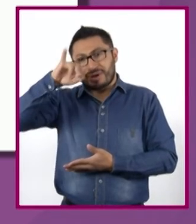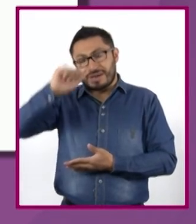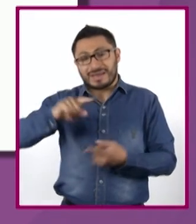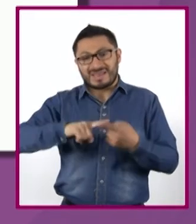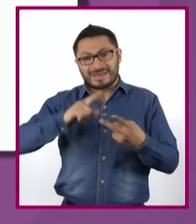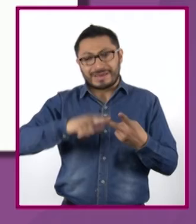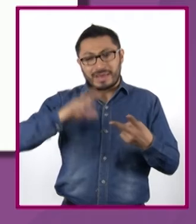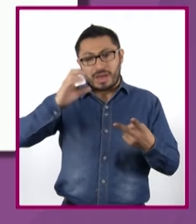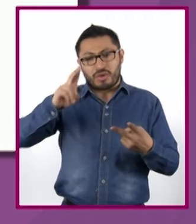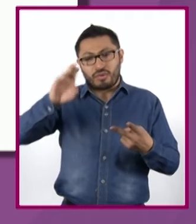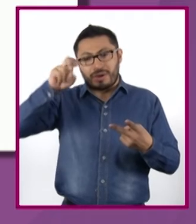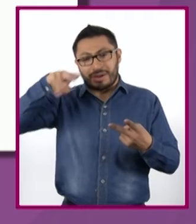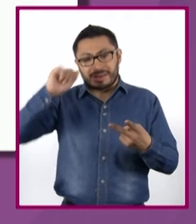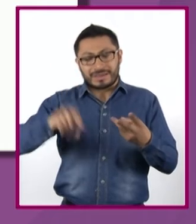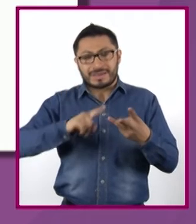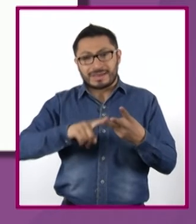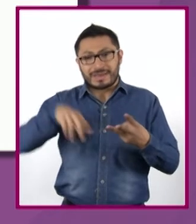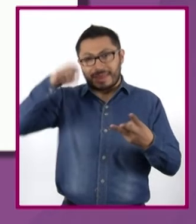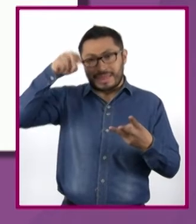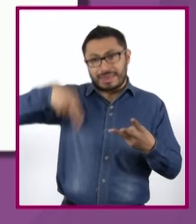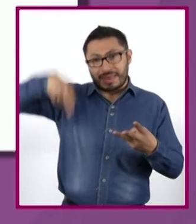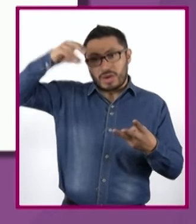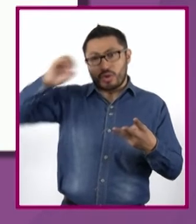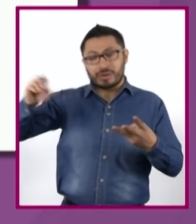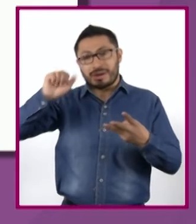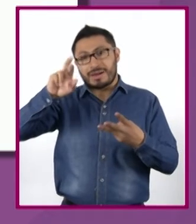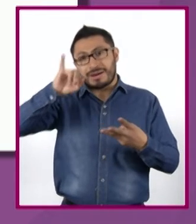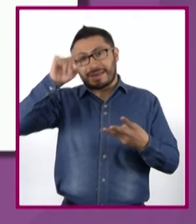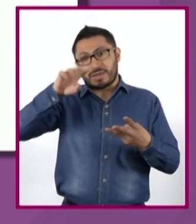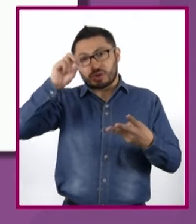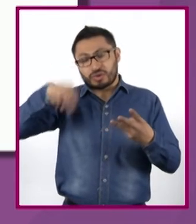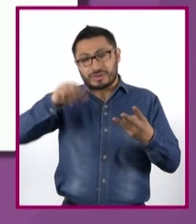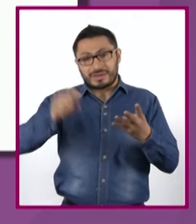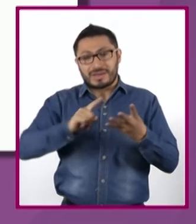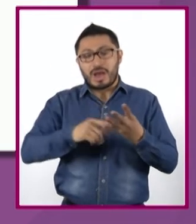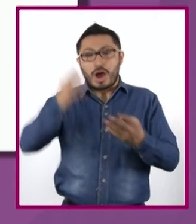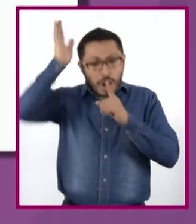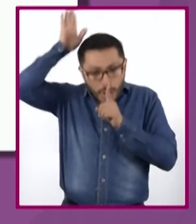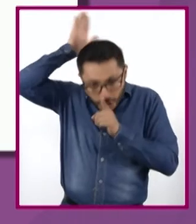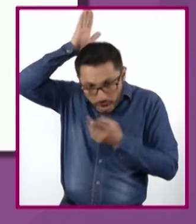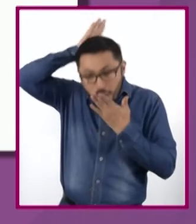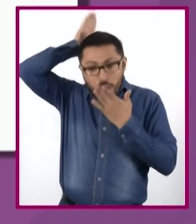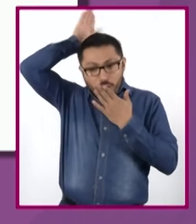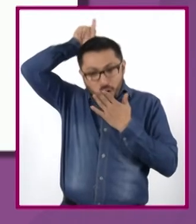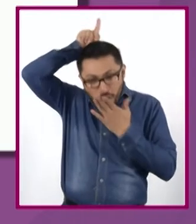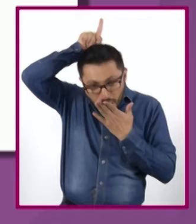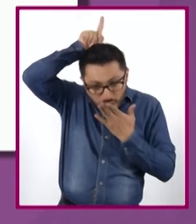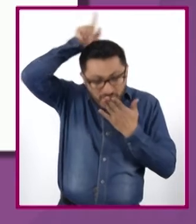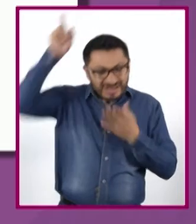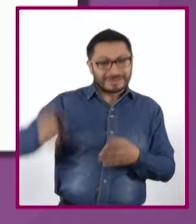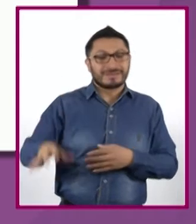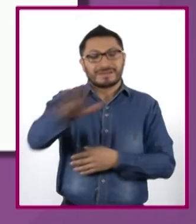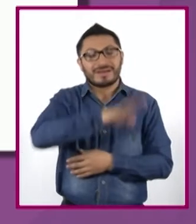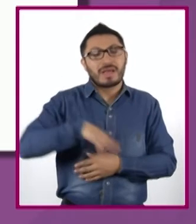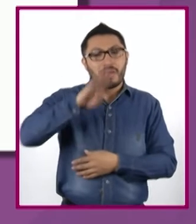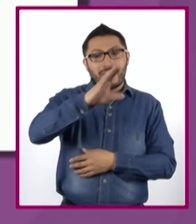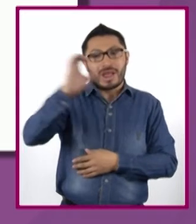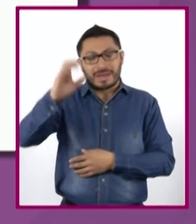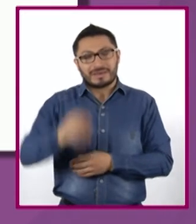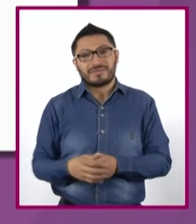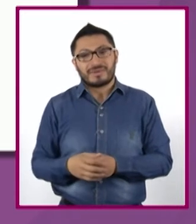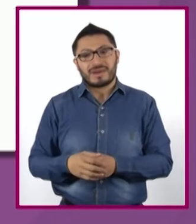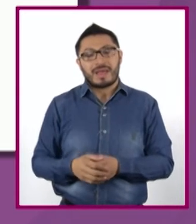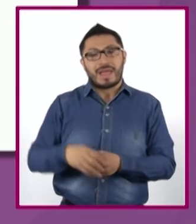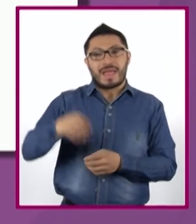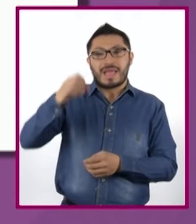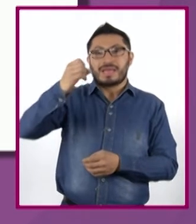noroeste de Arizona, la Apachería, área de Baja California, área de la costa de